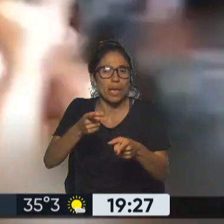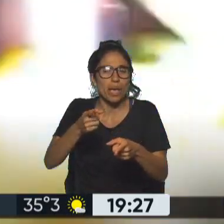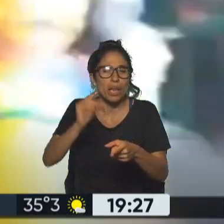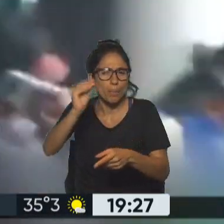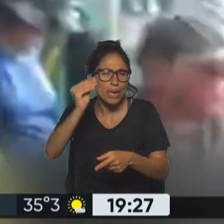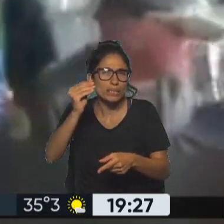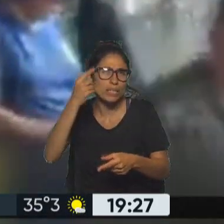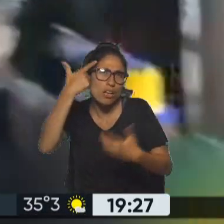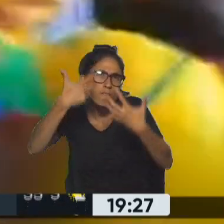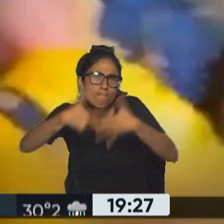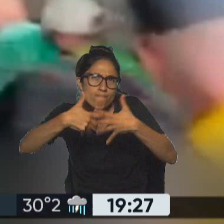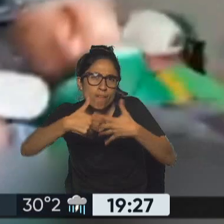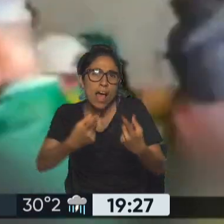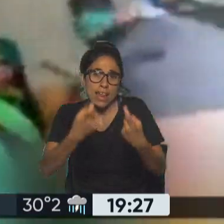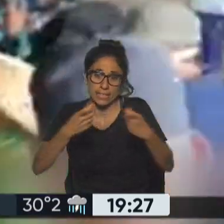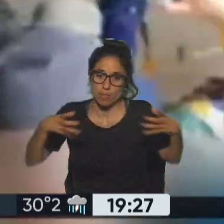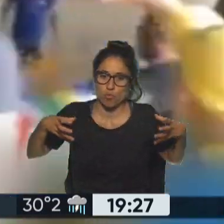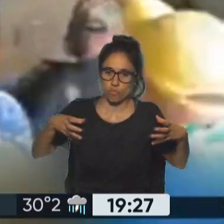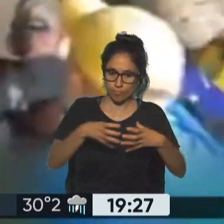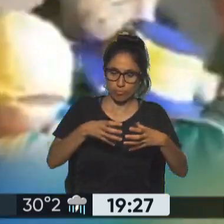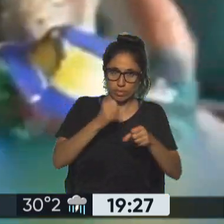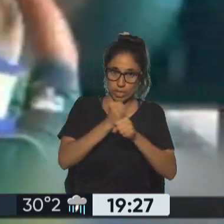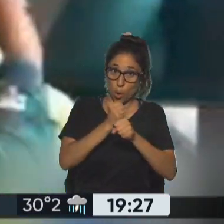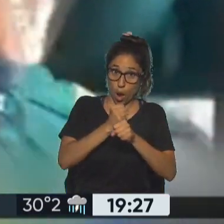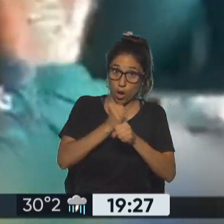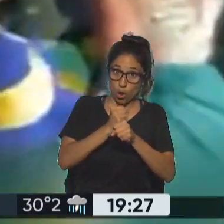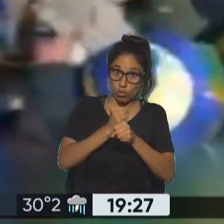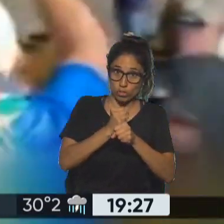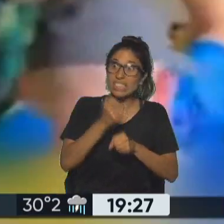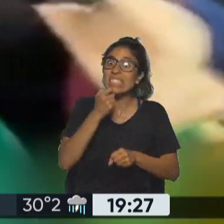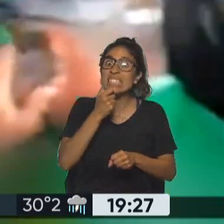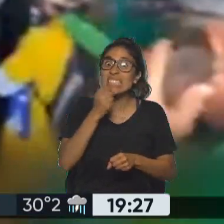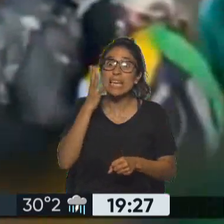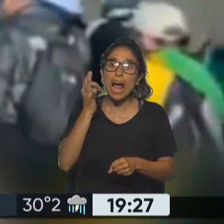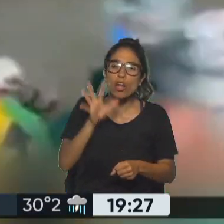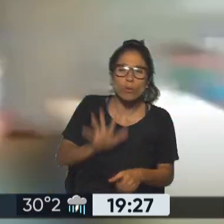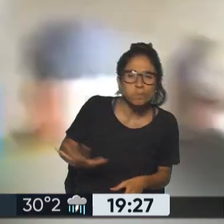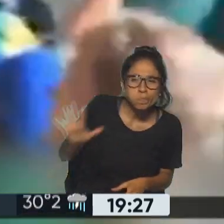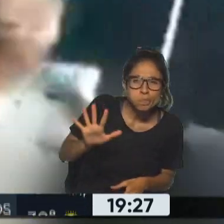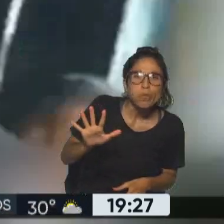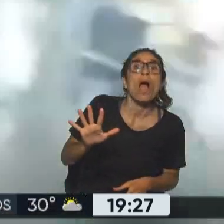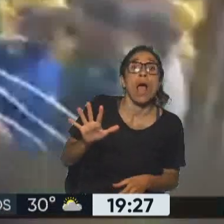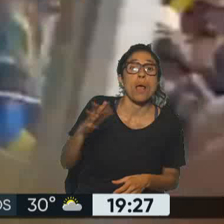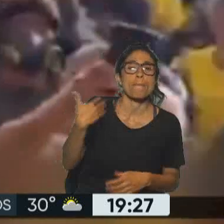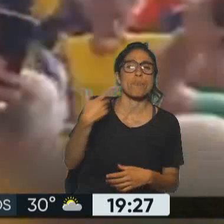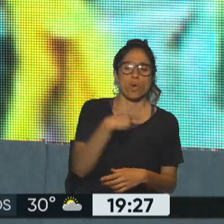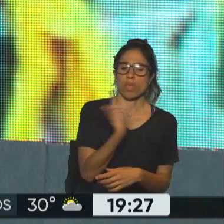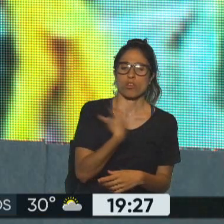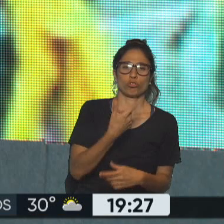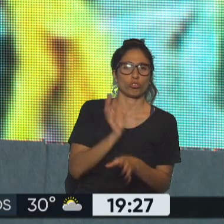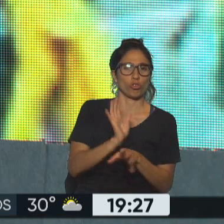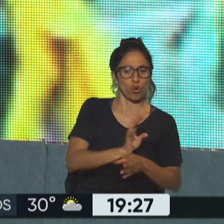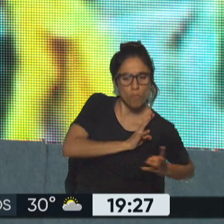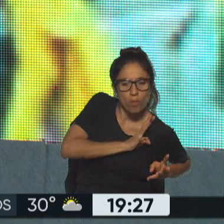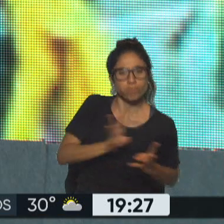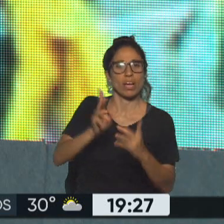pueda responder en estos momentos como sucedió hoy en Brasil como está sucediendo hoy en Brasil si bien lo estamos contando sin eufemismos esto fue un intento de golpe